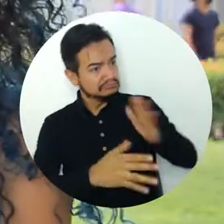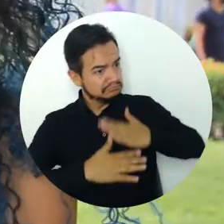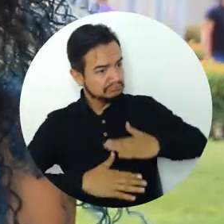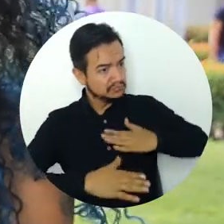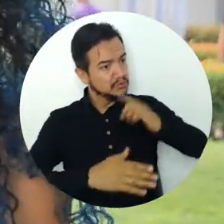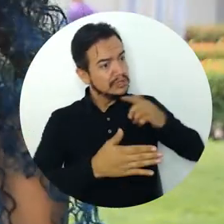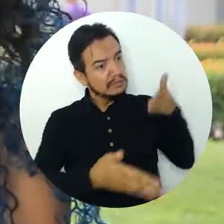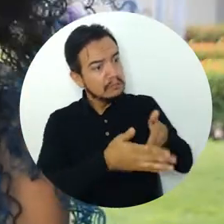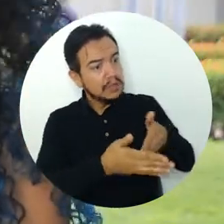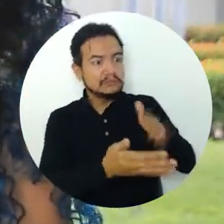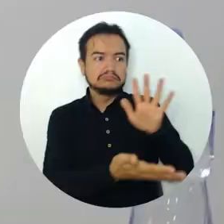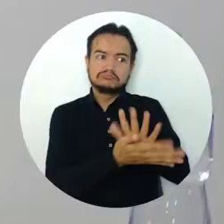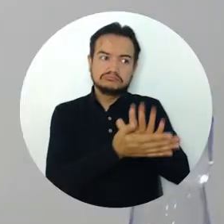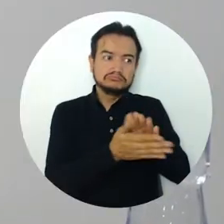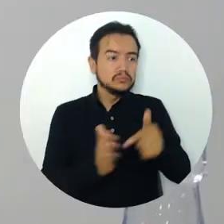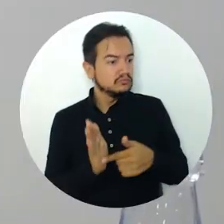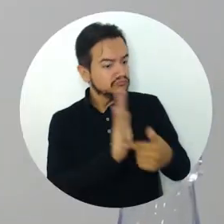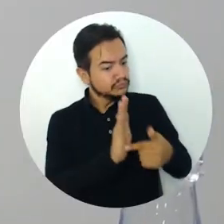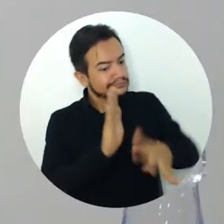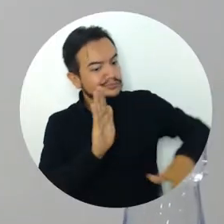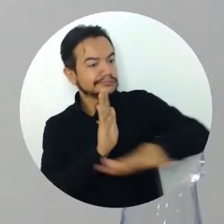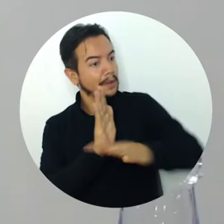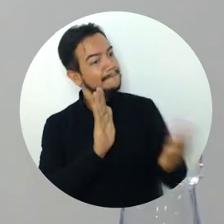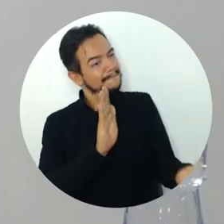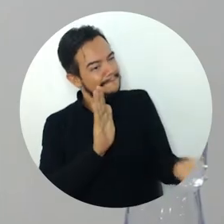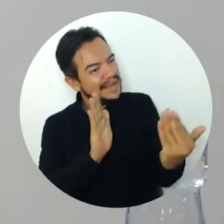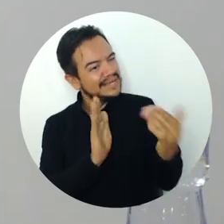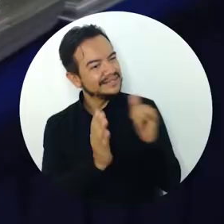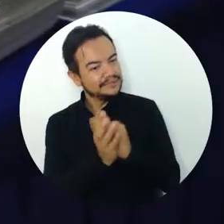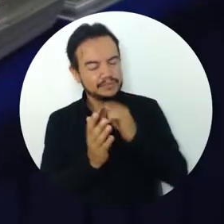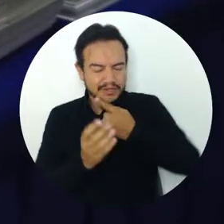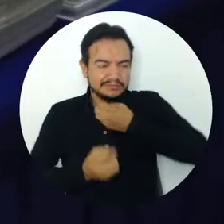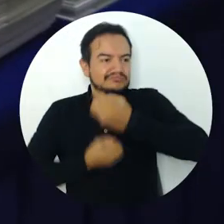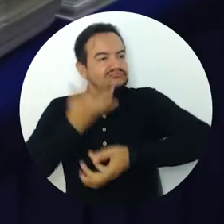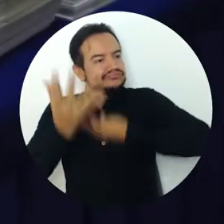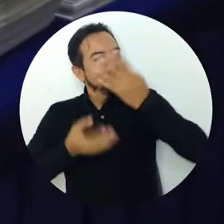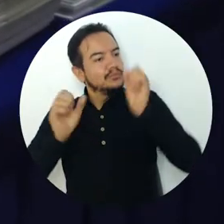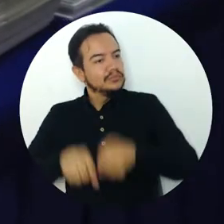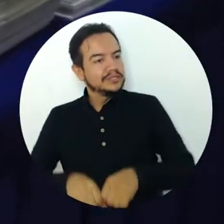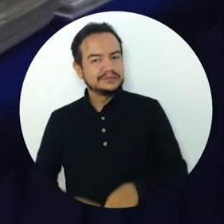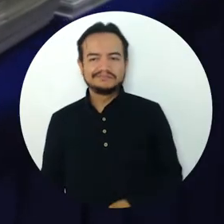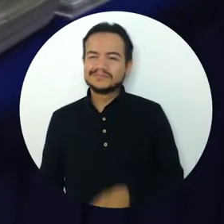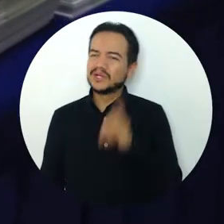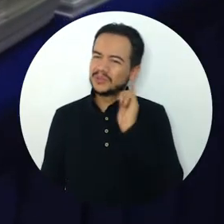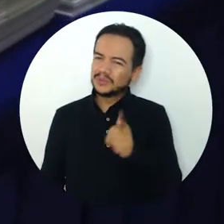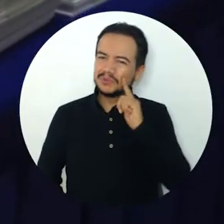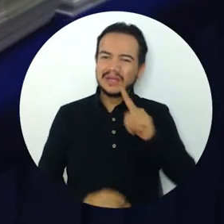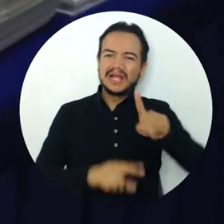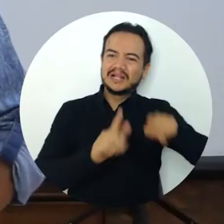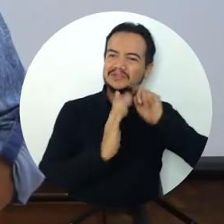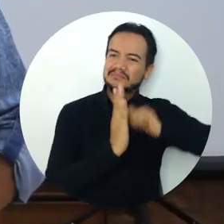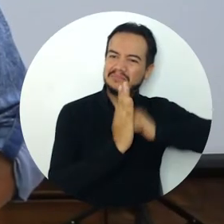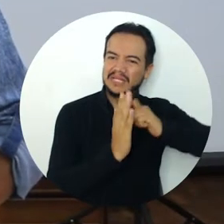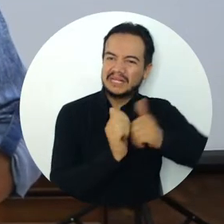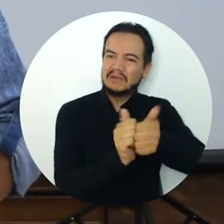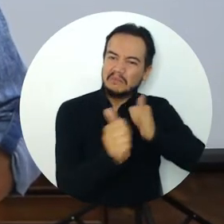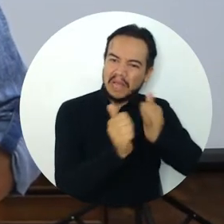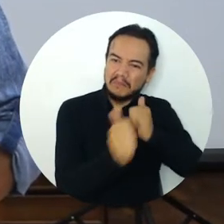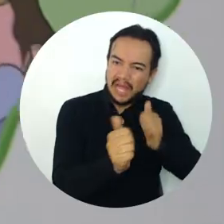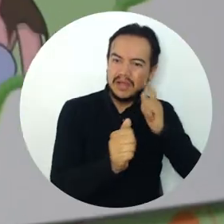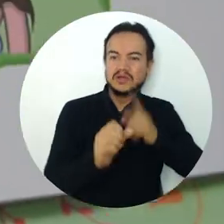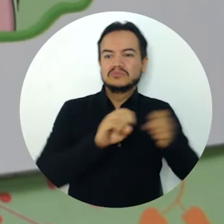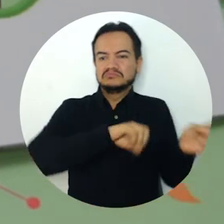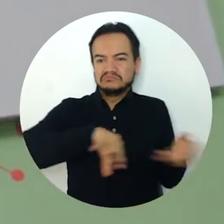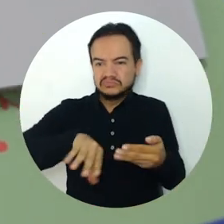pero en momentos, digamos, tan estancados. Entonces buscamos brindarle ese espacio donde se puedan desahogar. Esta guía nace por fenómenos como repetición de cursos, prolongación de